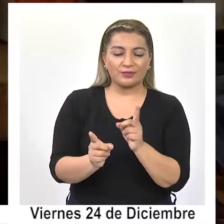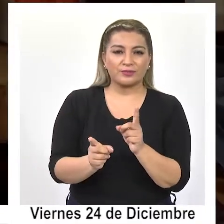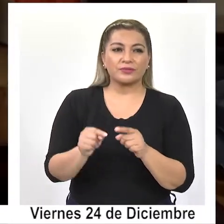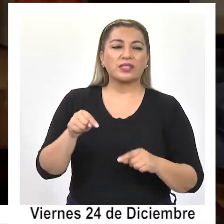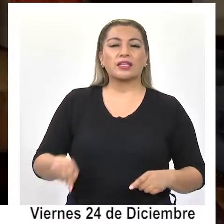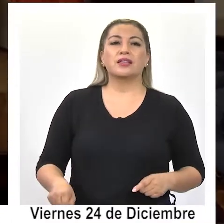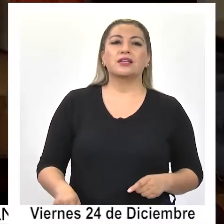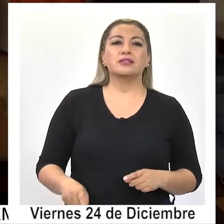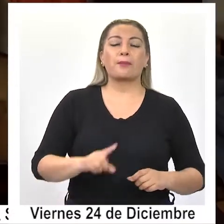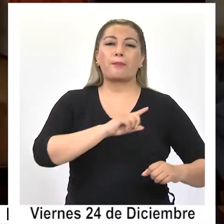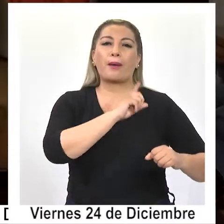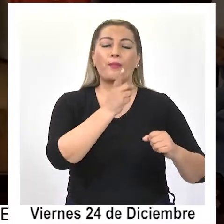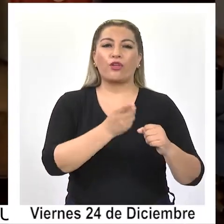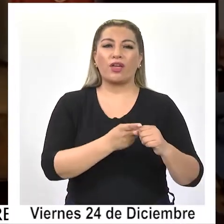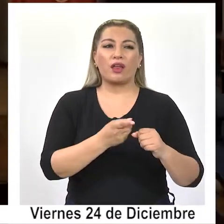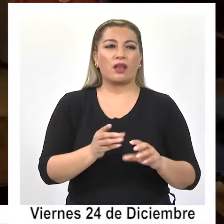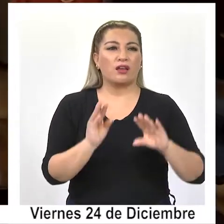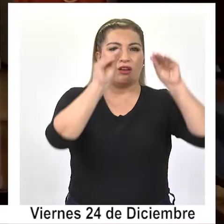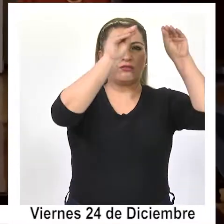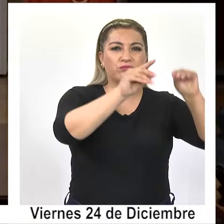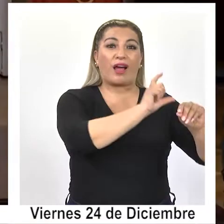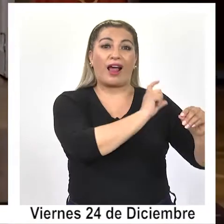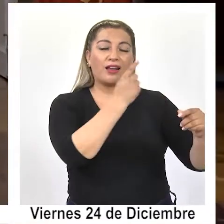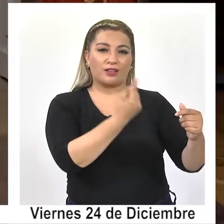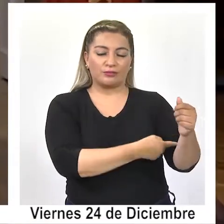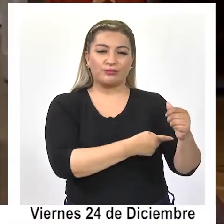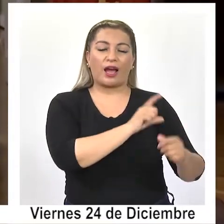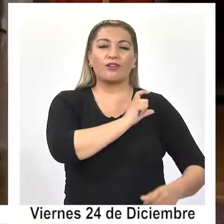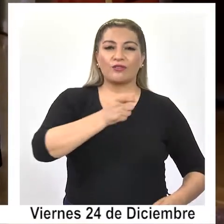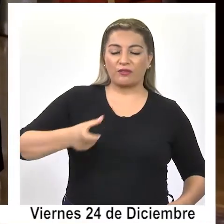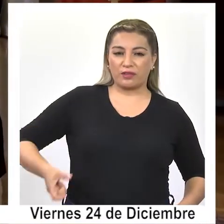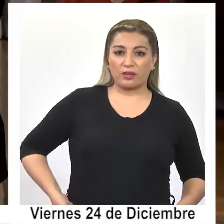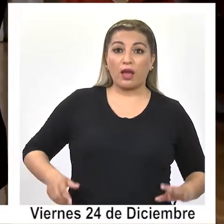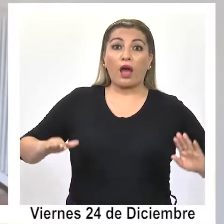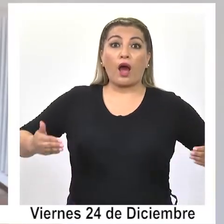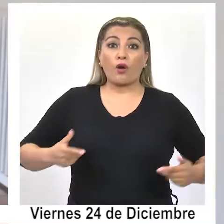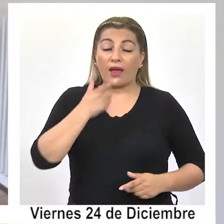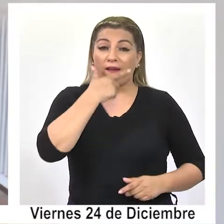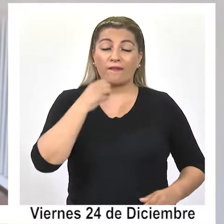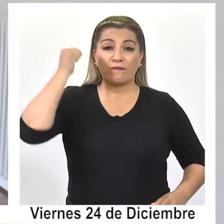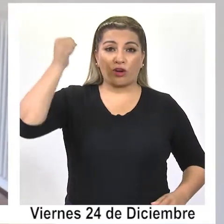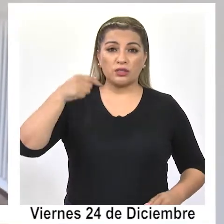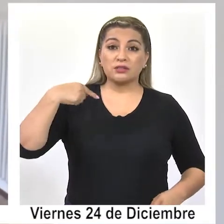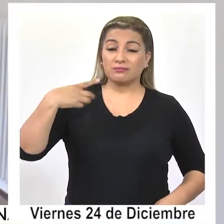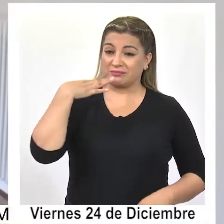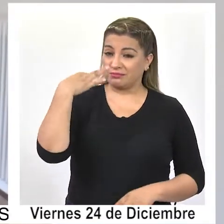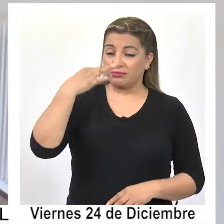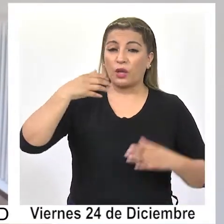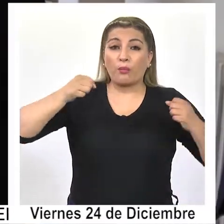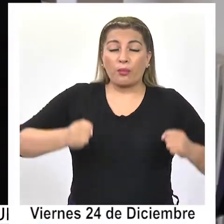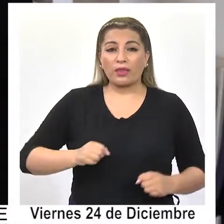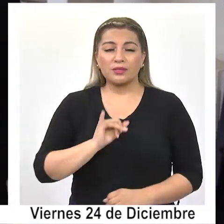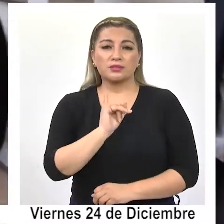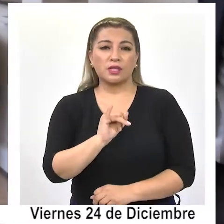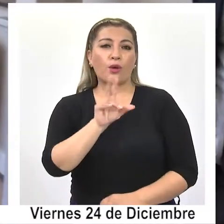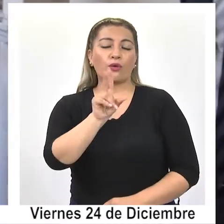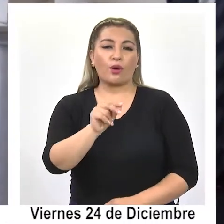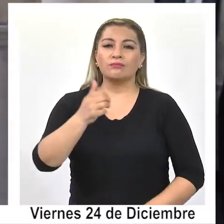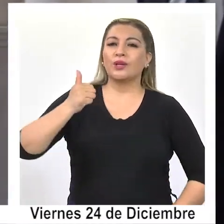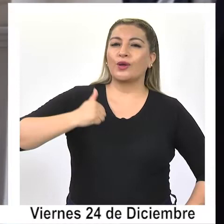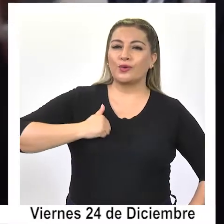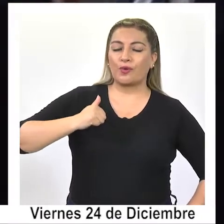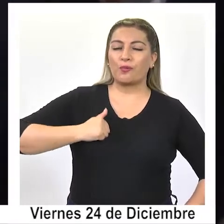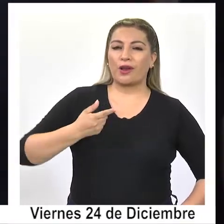y dar más poder a los gobernadores regionales. Ahora que es presidente electo tendrá que ver si puede o no cumplir